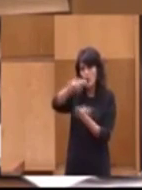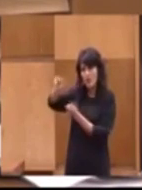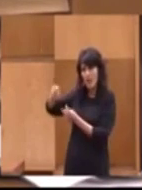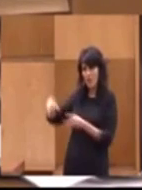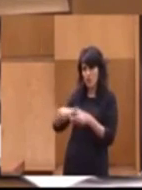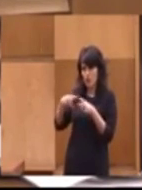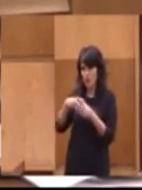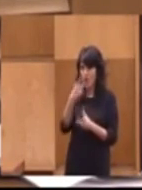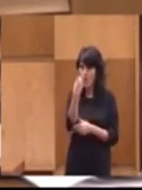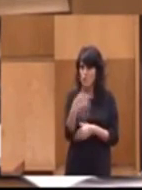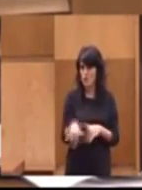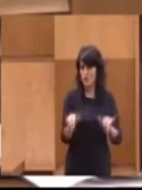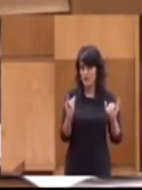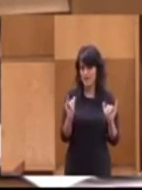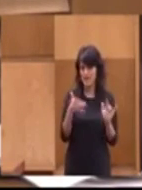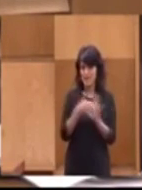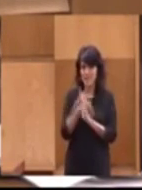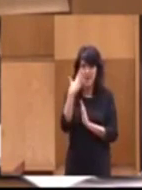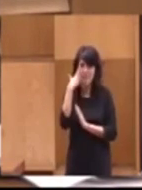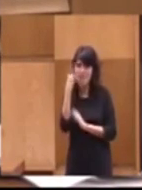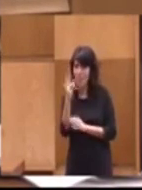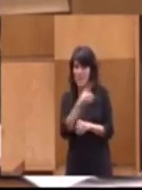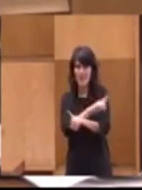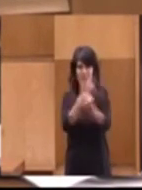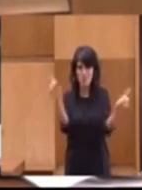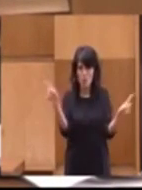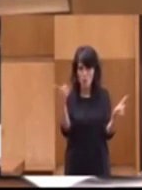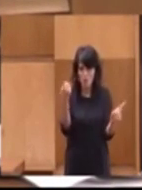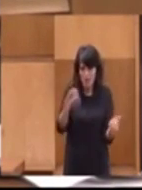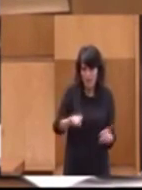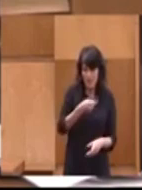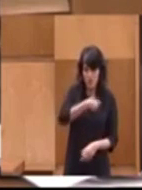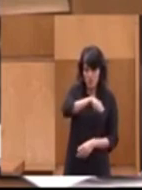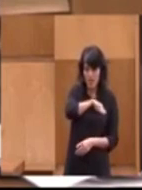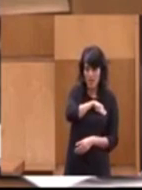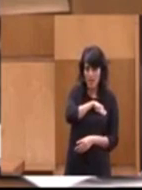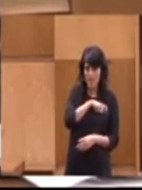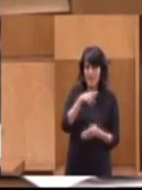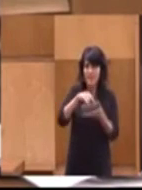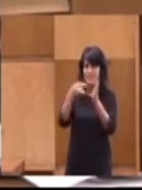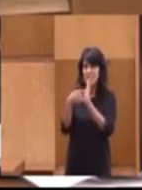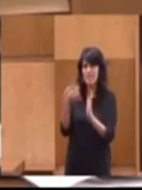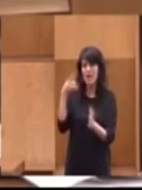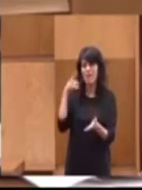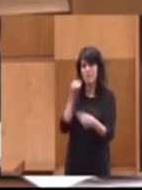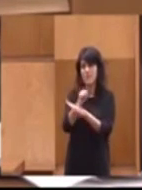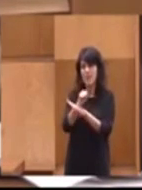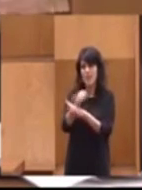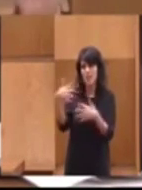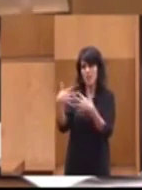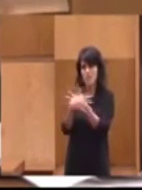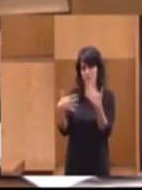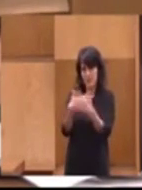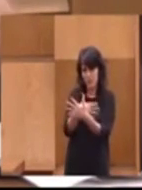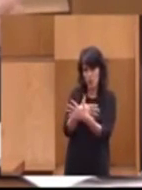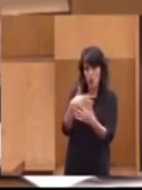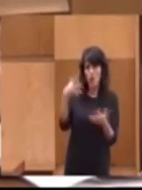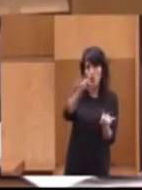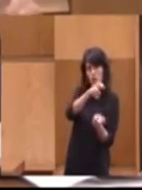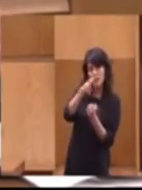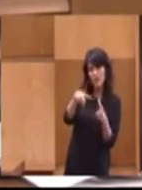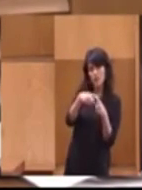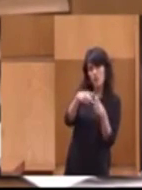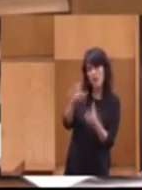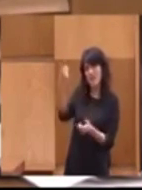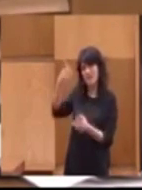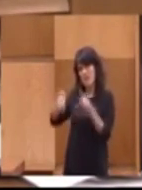sociales. Ninguno. Ni siquiera en Francia, que es el que más se parece al caso español, donde el sistema de financiación es mixto, es con cotizaciones sociales y con